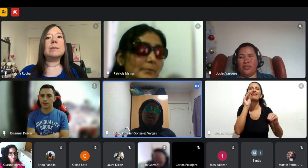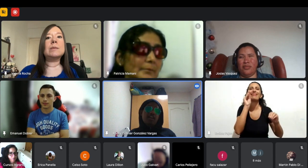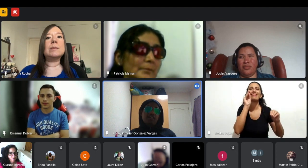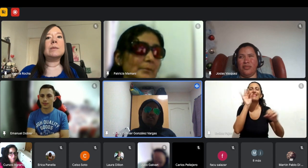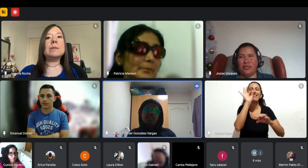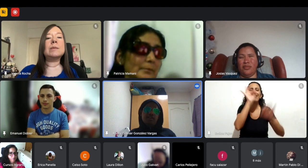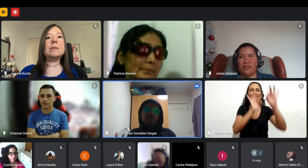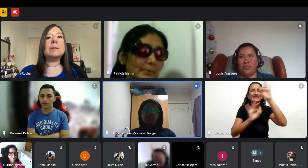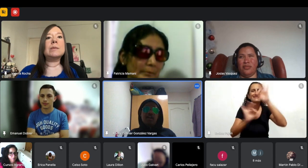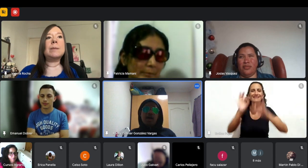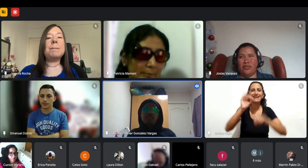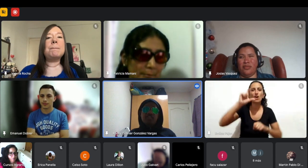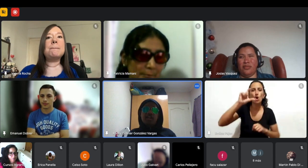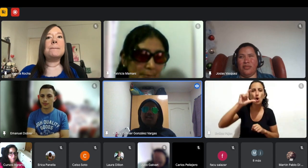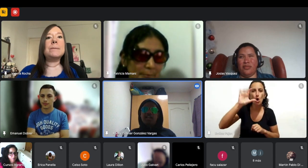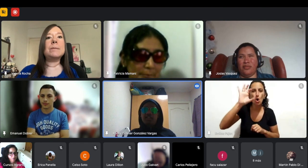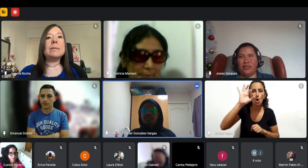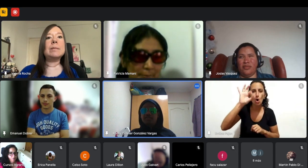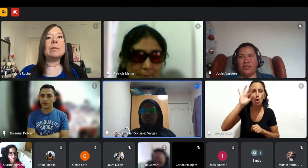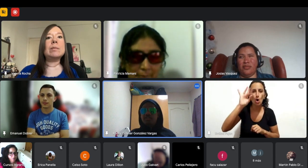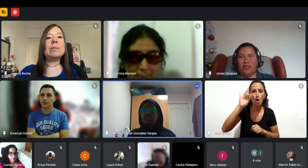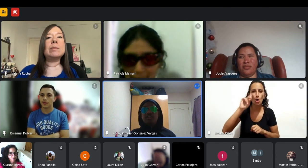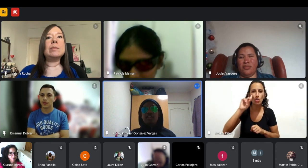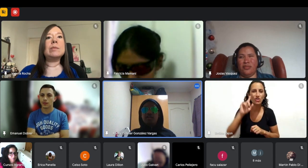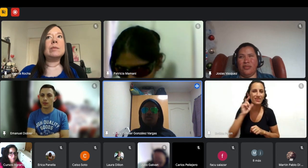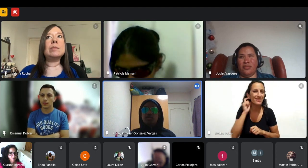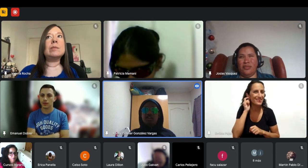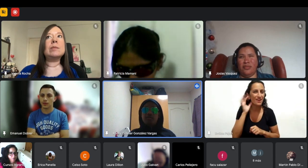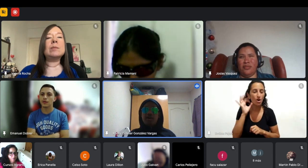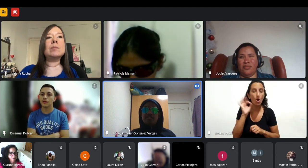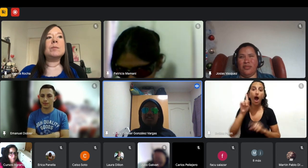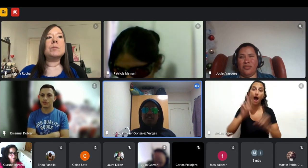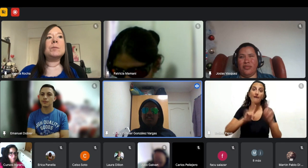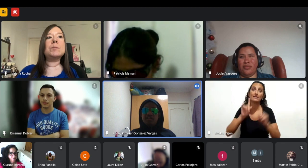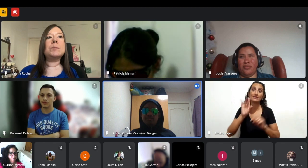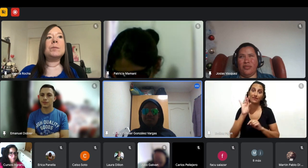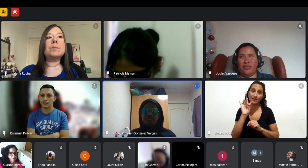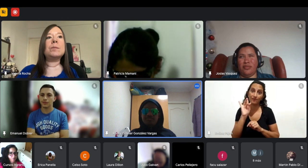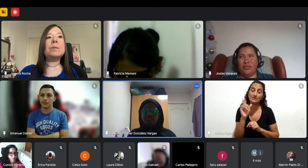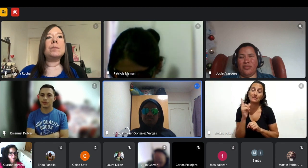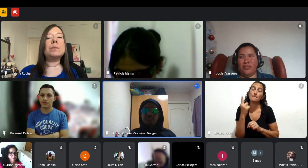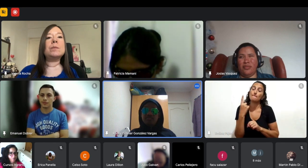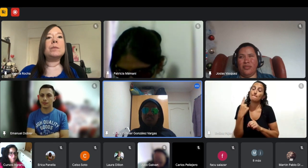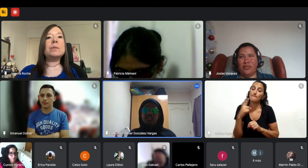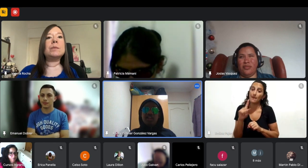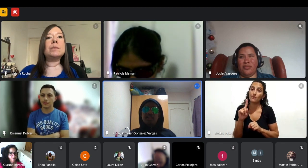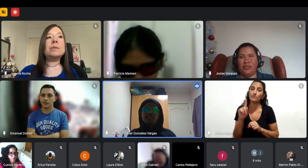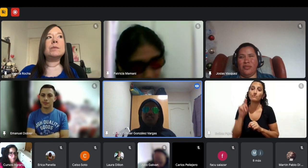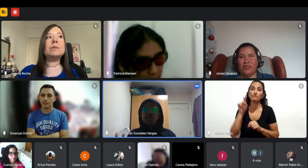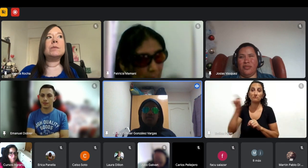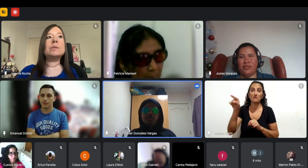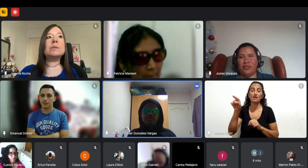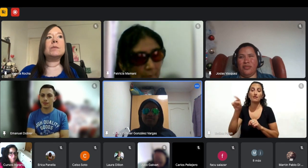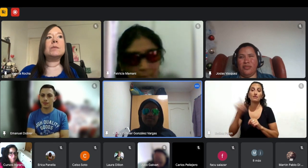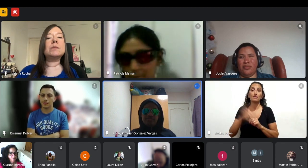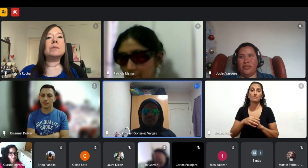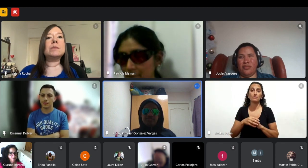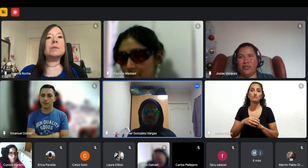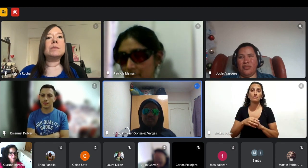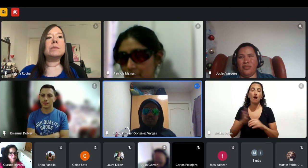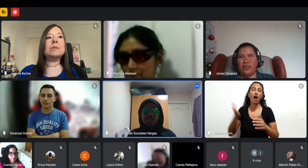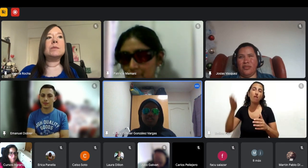analizar de abstraer entonces qué pasa qué en ese tiempo